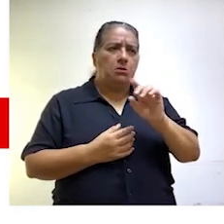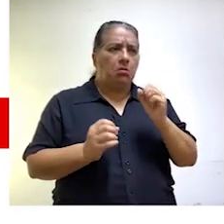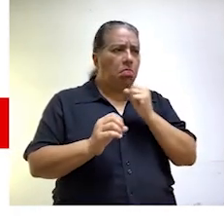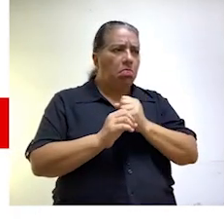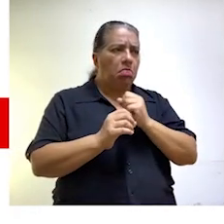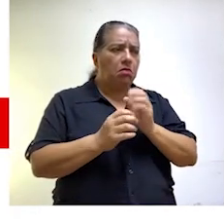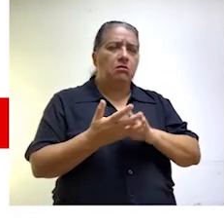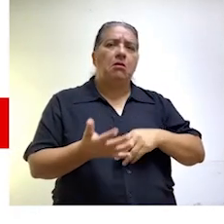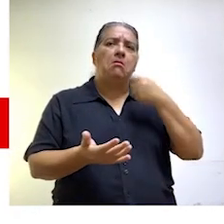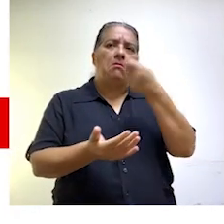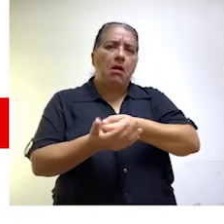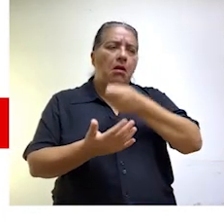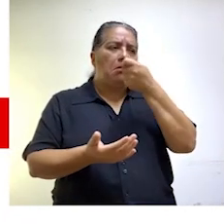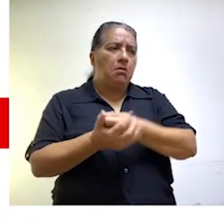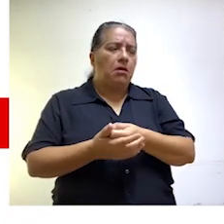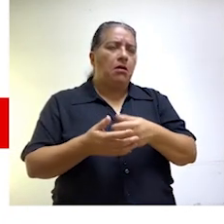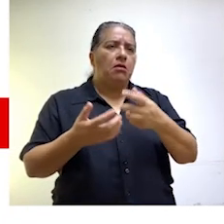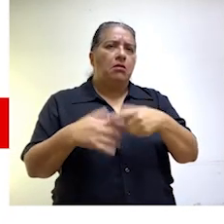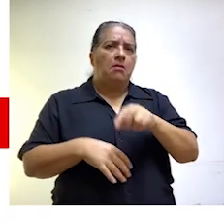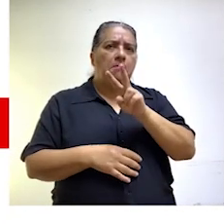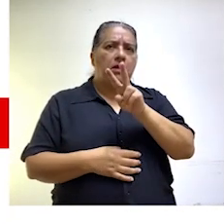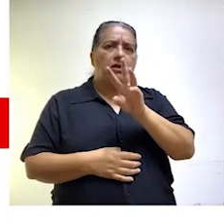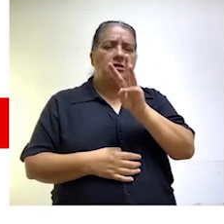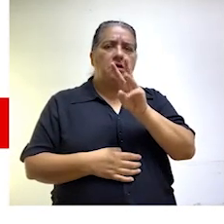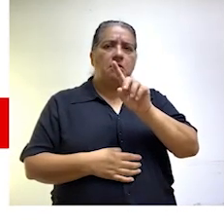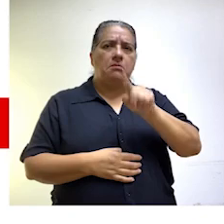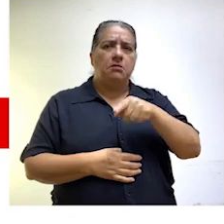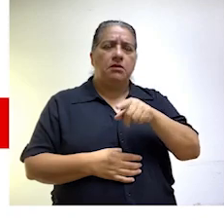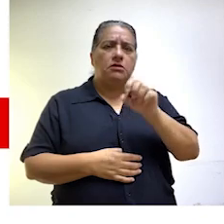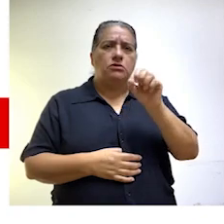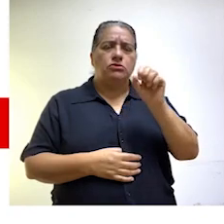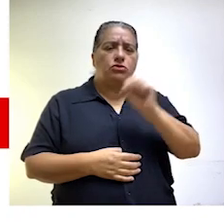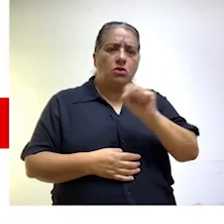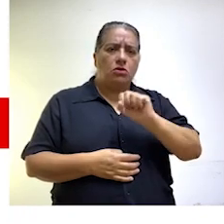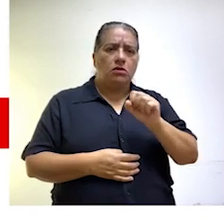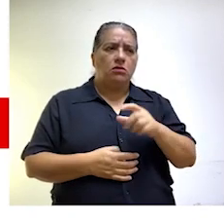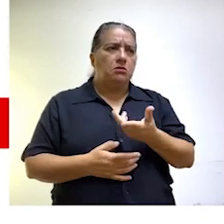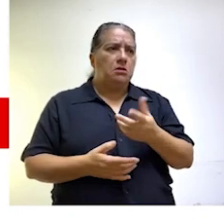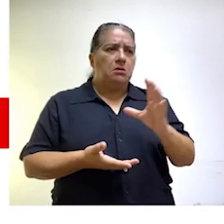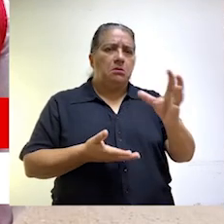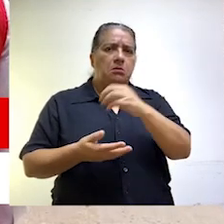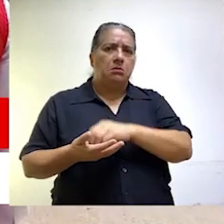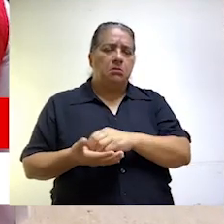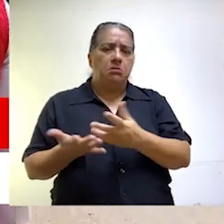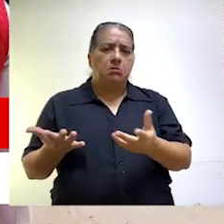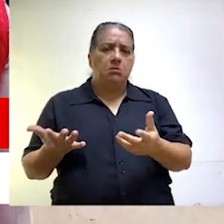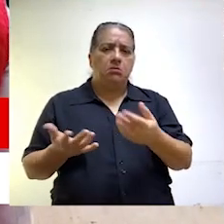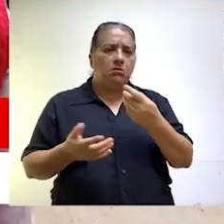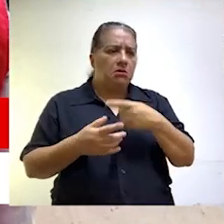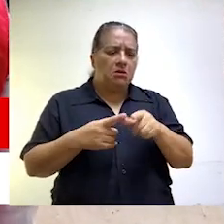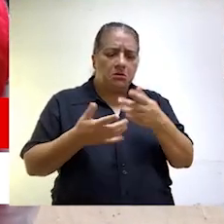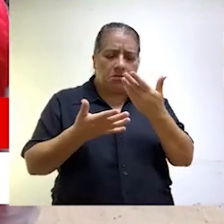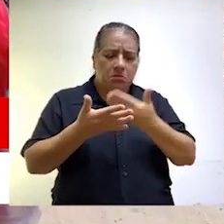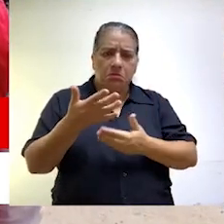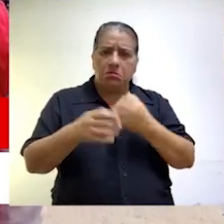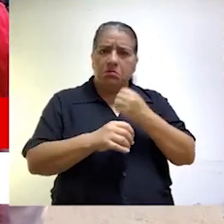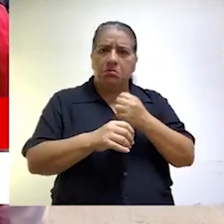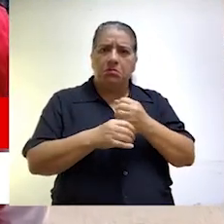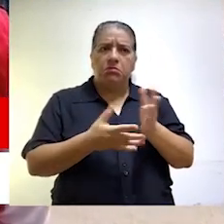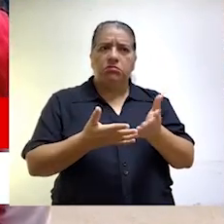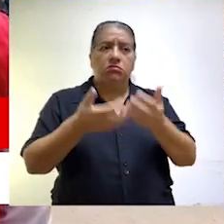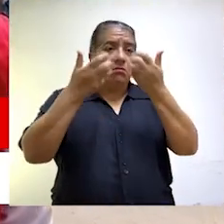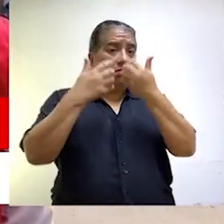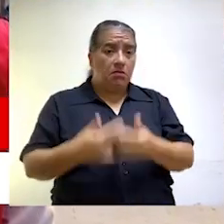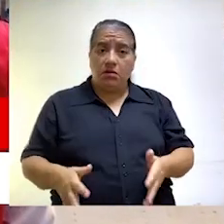lo cual originó que se pague a la empresa contratista 26.000 soles por lucro cesante dispuesto mediante laudos arbitrales,